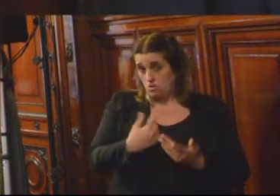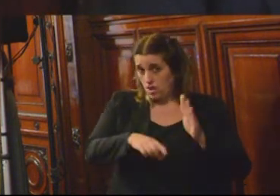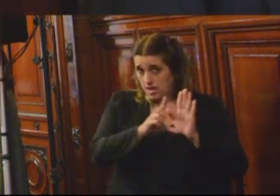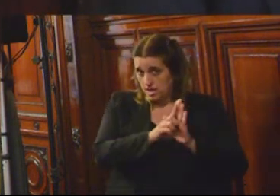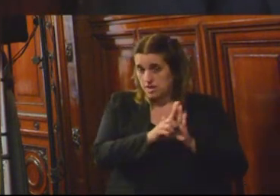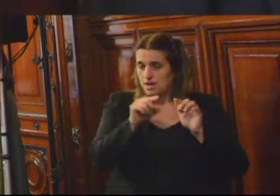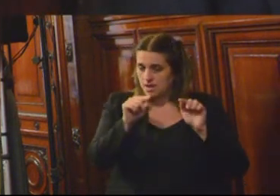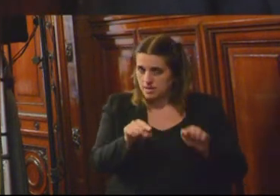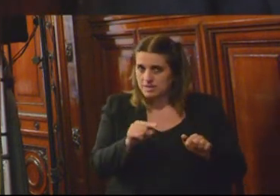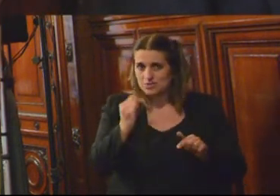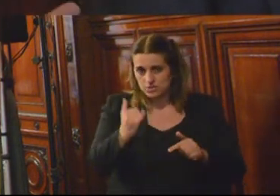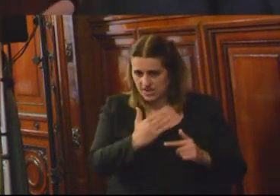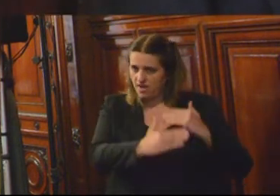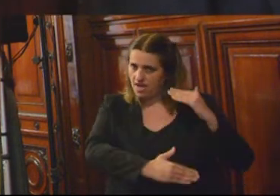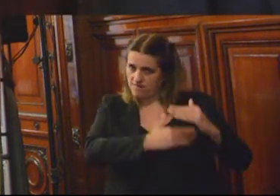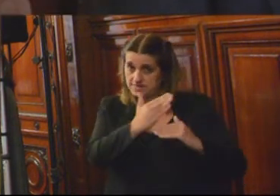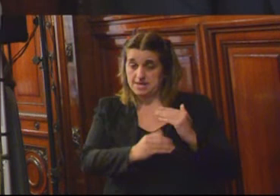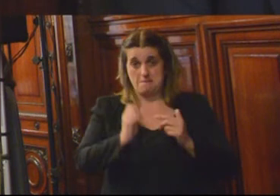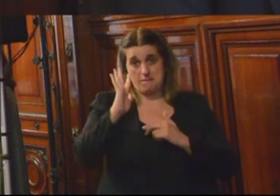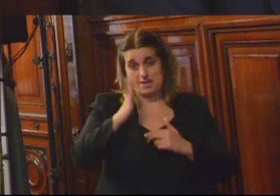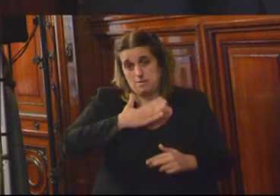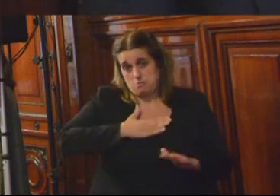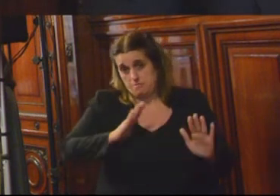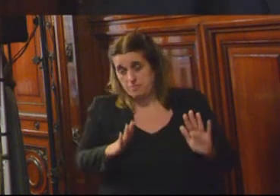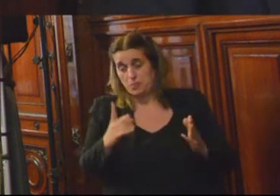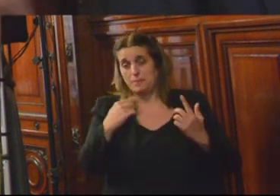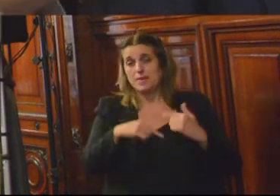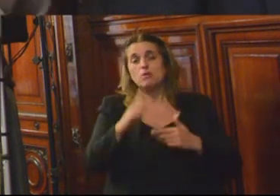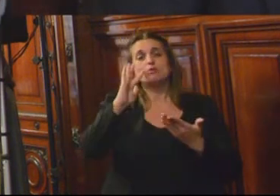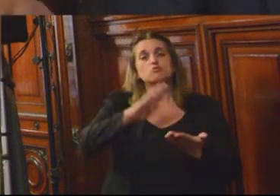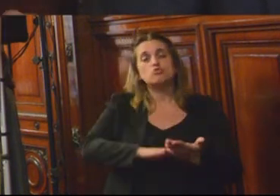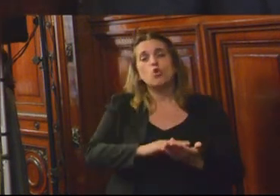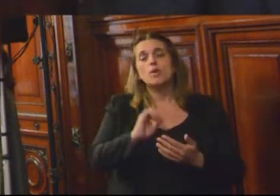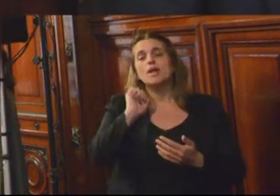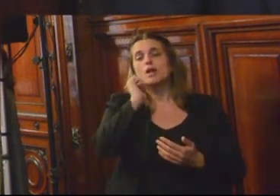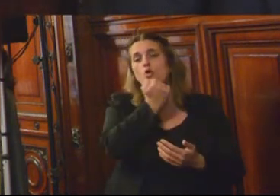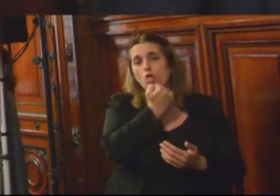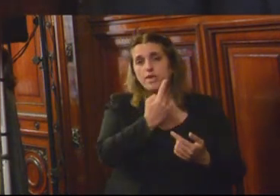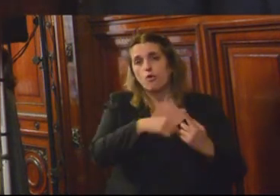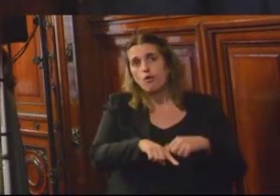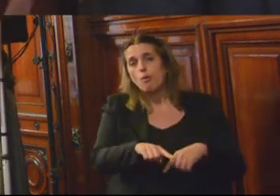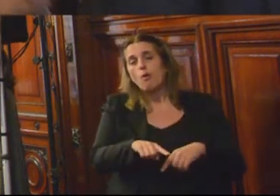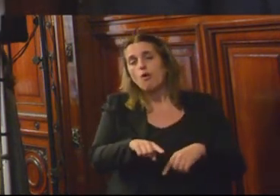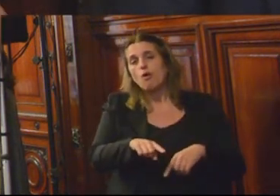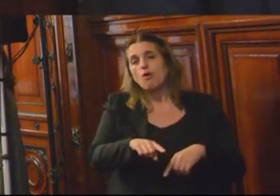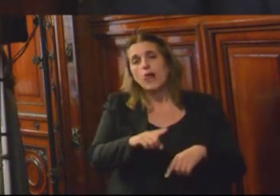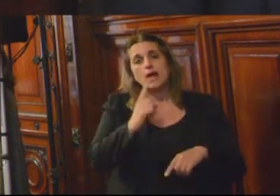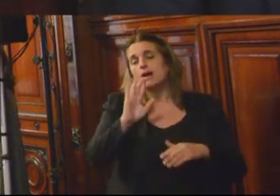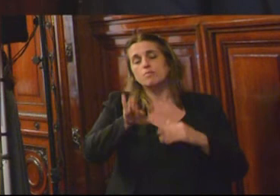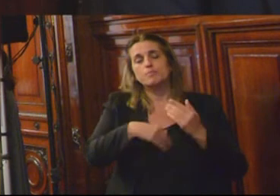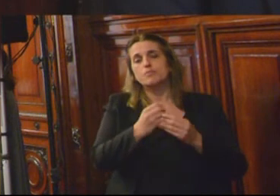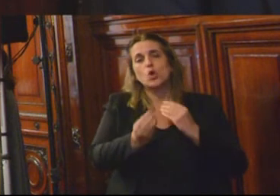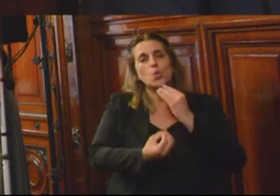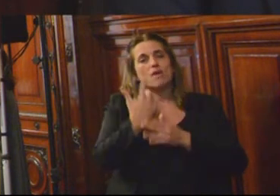va a avanzar, me parece a mí. Y con respecto al código, creo que el nuevo código penal que empieza